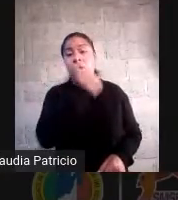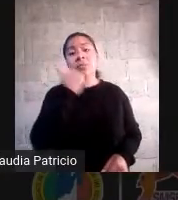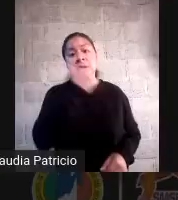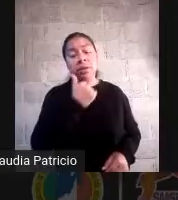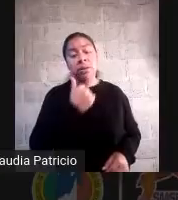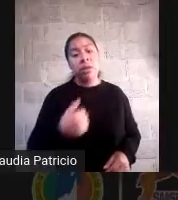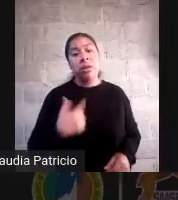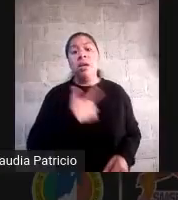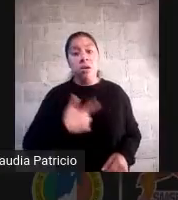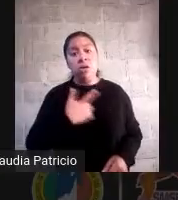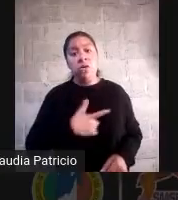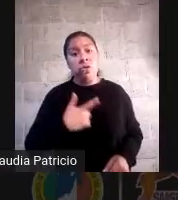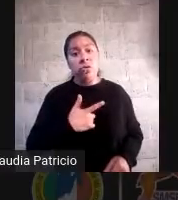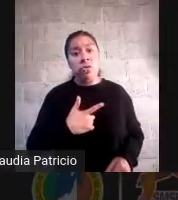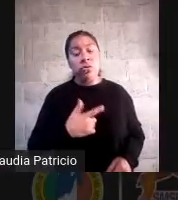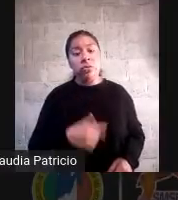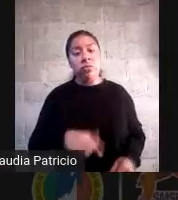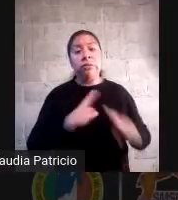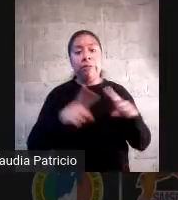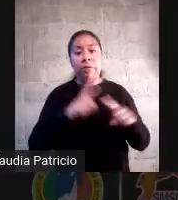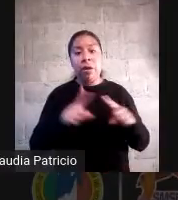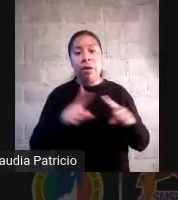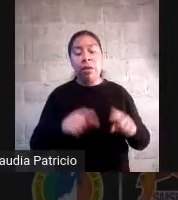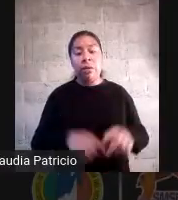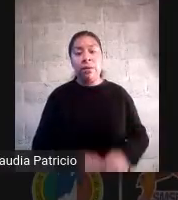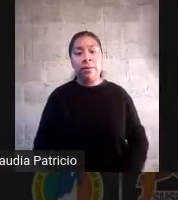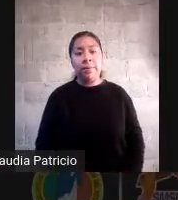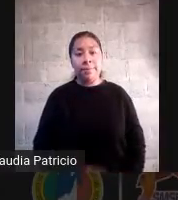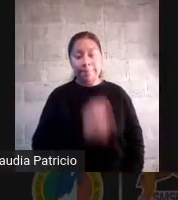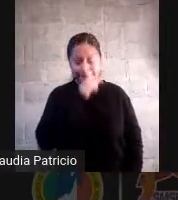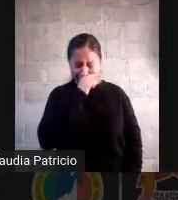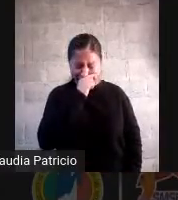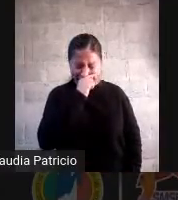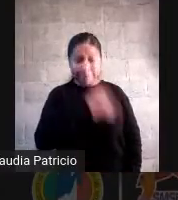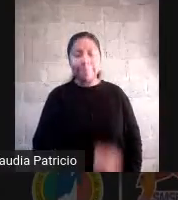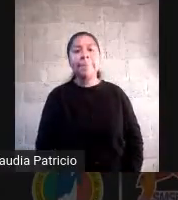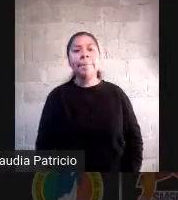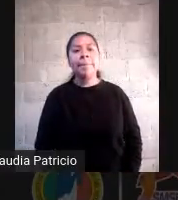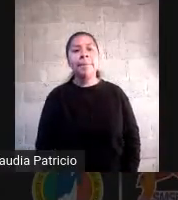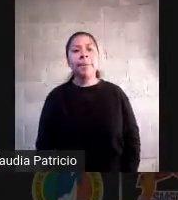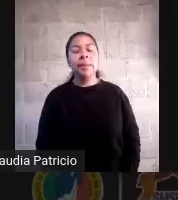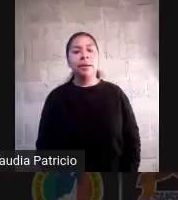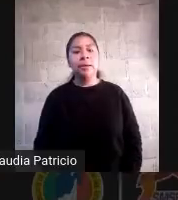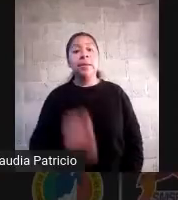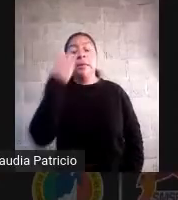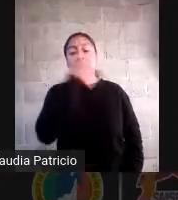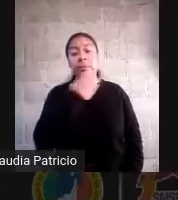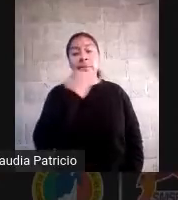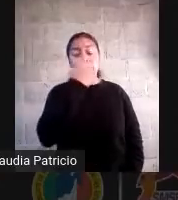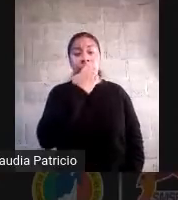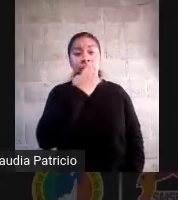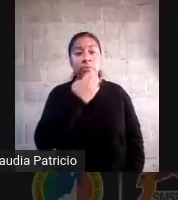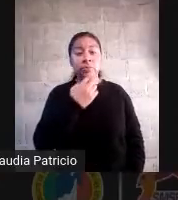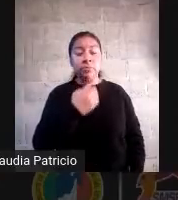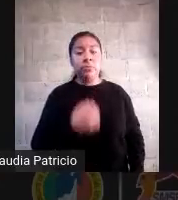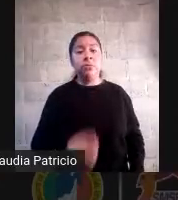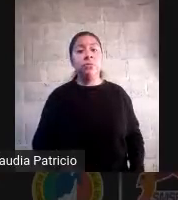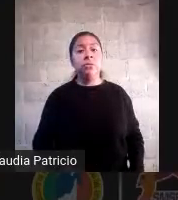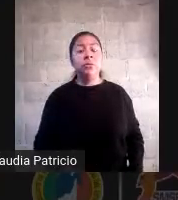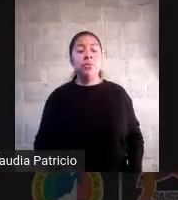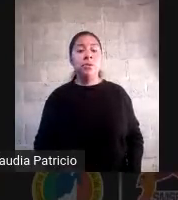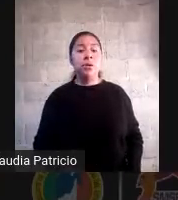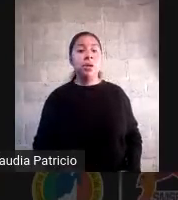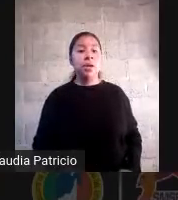si pues sencillo o escuelas que no tienen mucho recurso y se hicieron una caja una caja de jabón